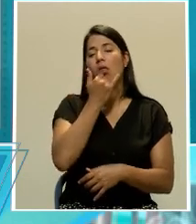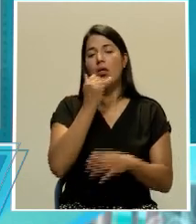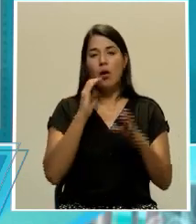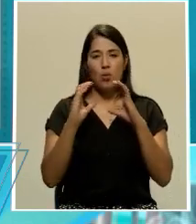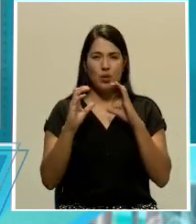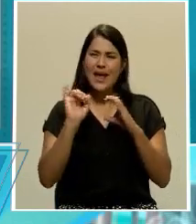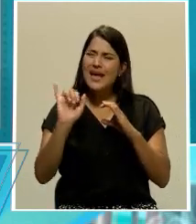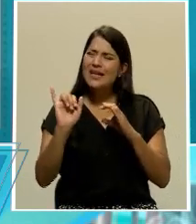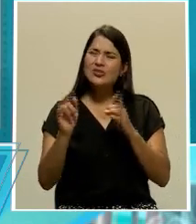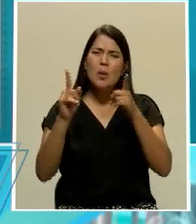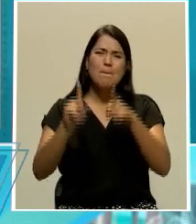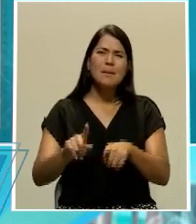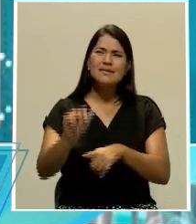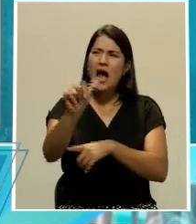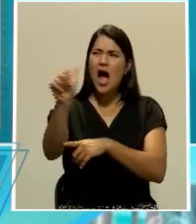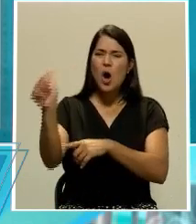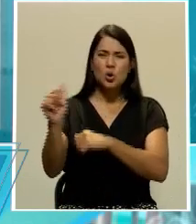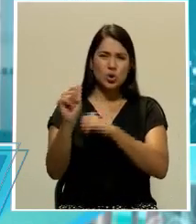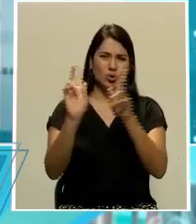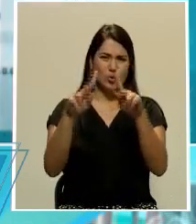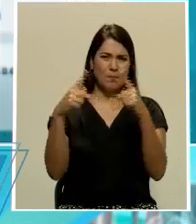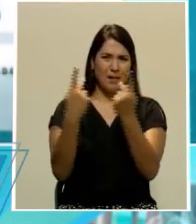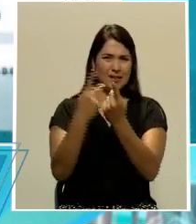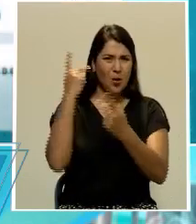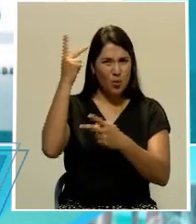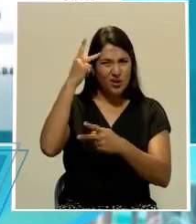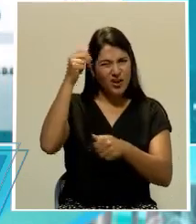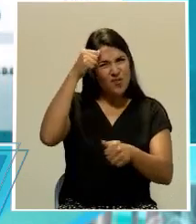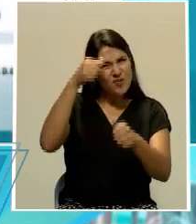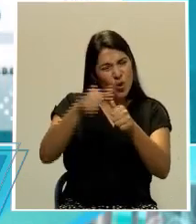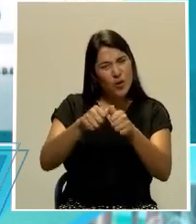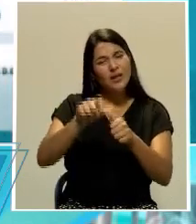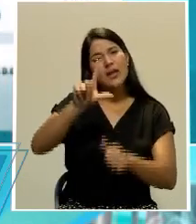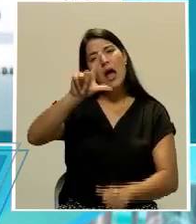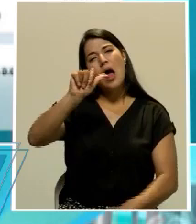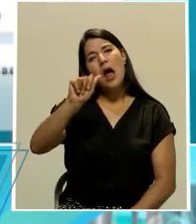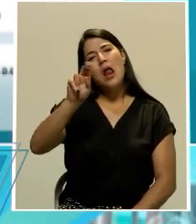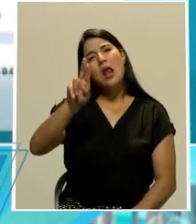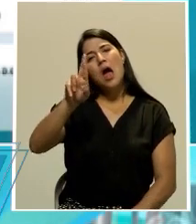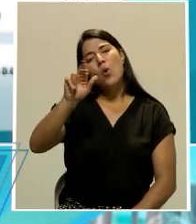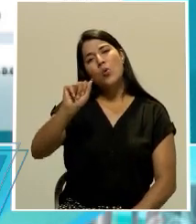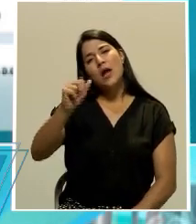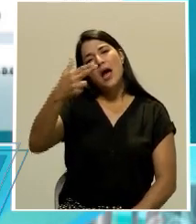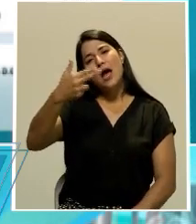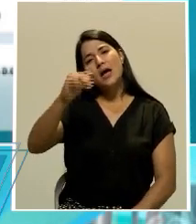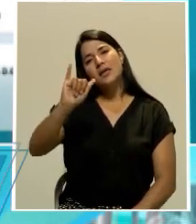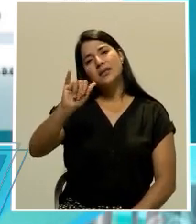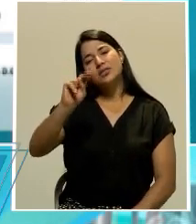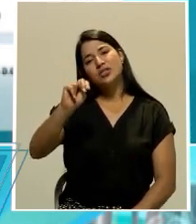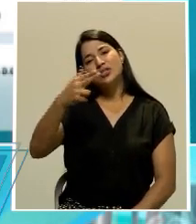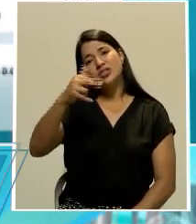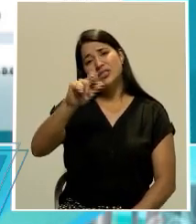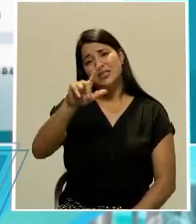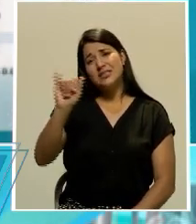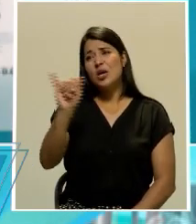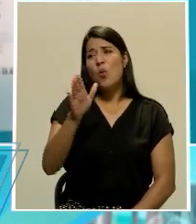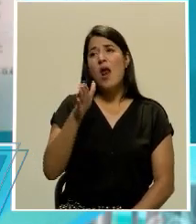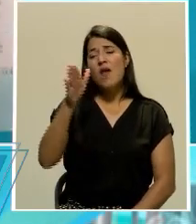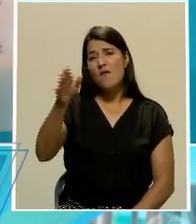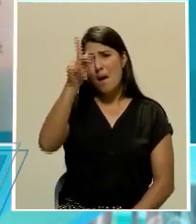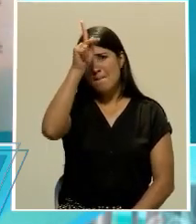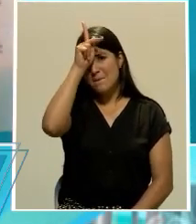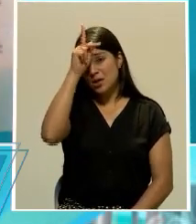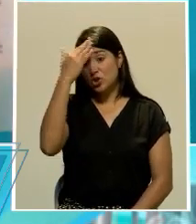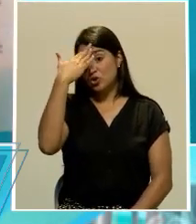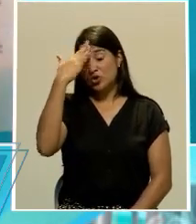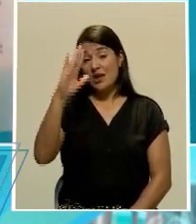partidos políticos. Acordémonos que el viaje de doña Laura Chinchilla también no fue informado, el cual quiso a Perú en un jet que no se sabía de quién era el